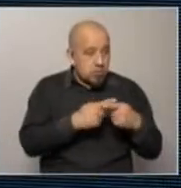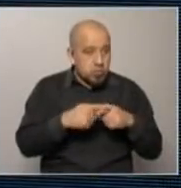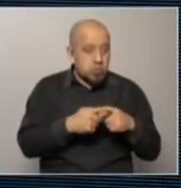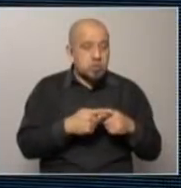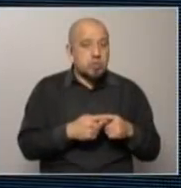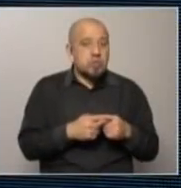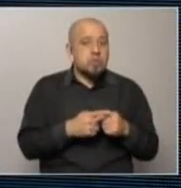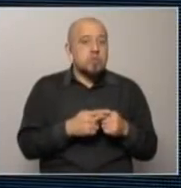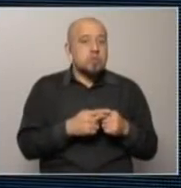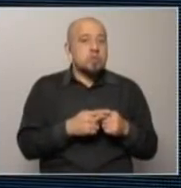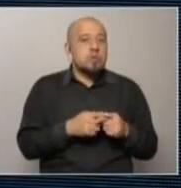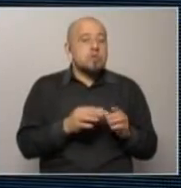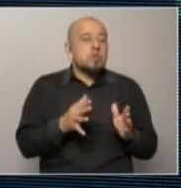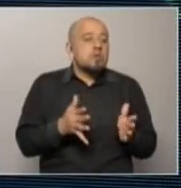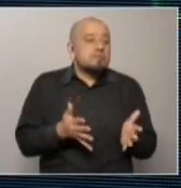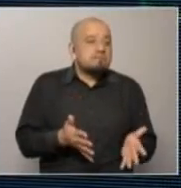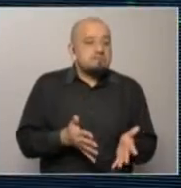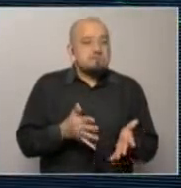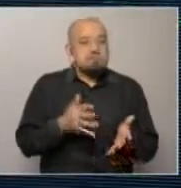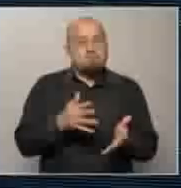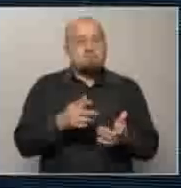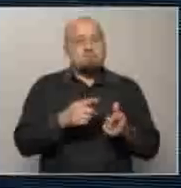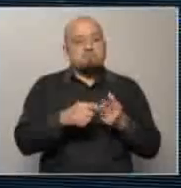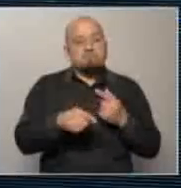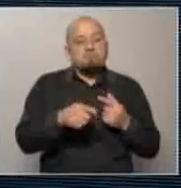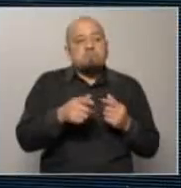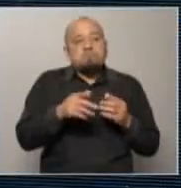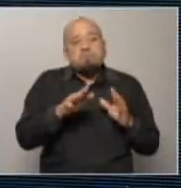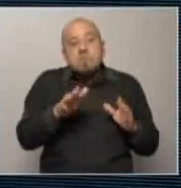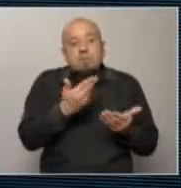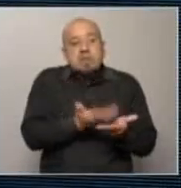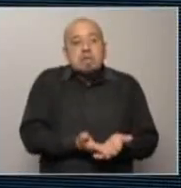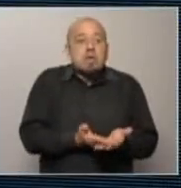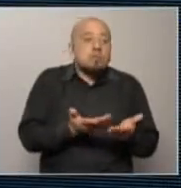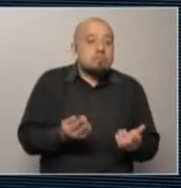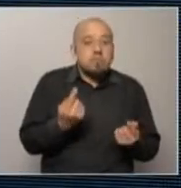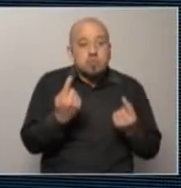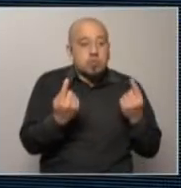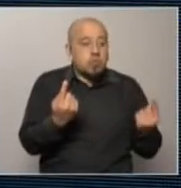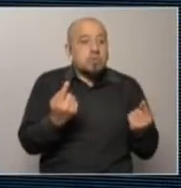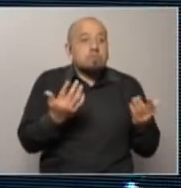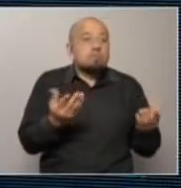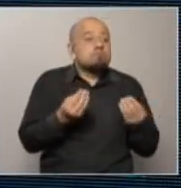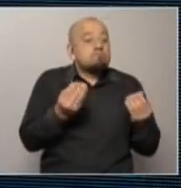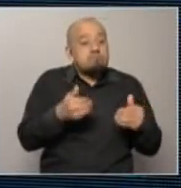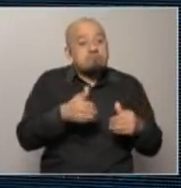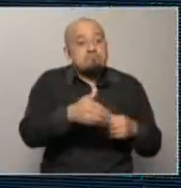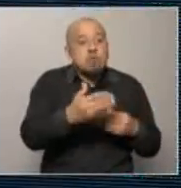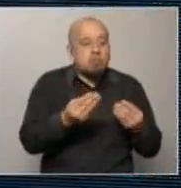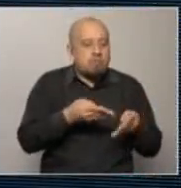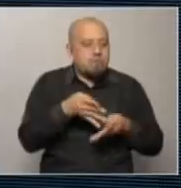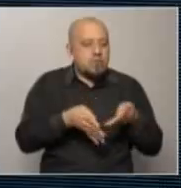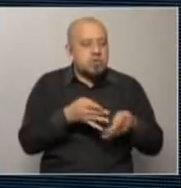bueno este teóricamente está planteado de ese modo hay que ver que cómo cómo funciona en la práctica